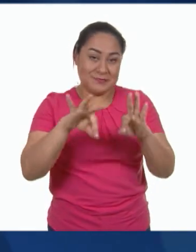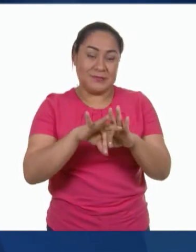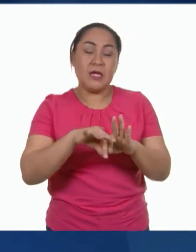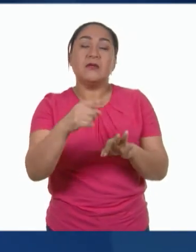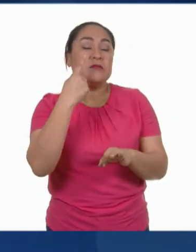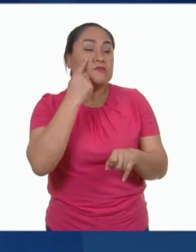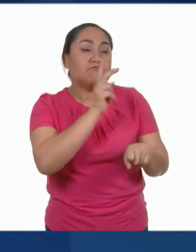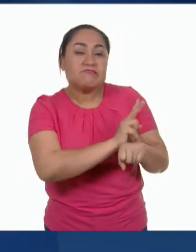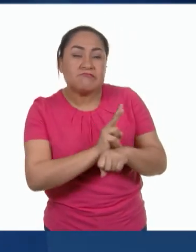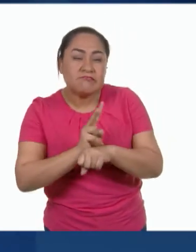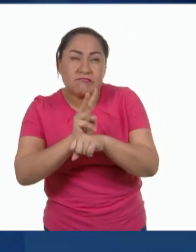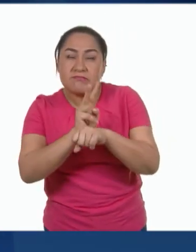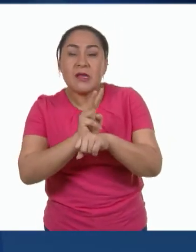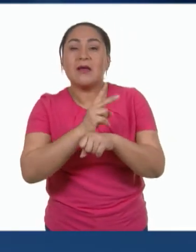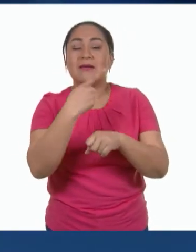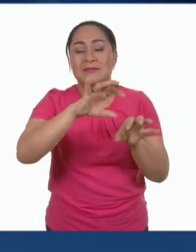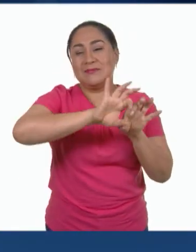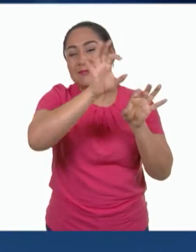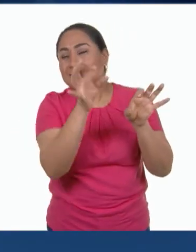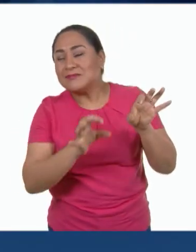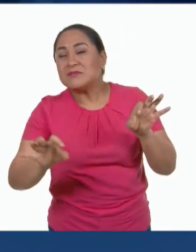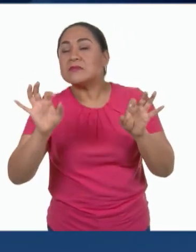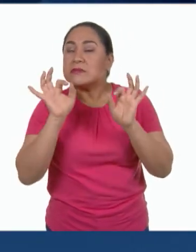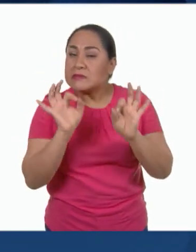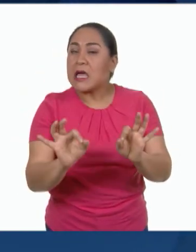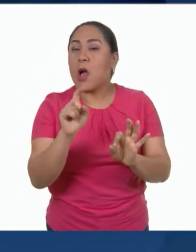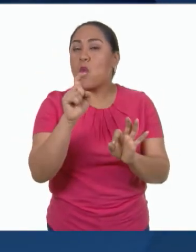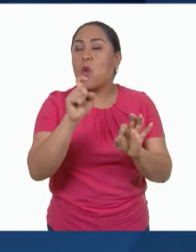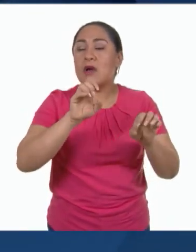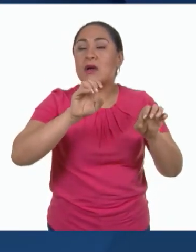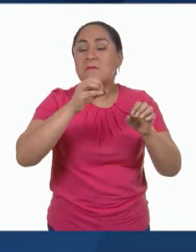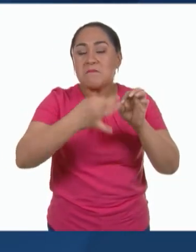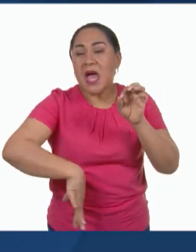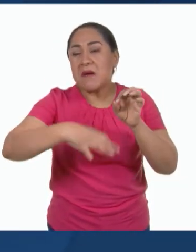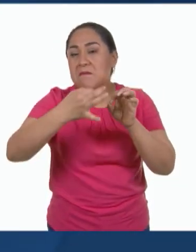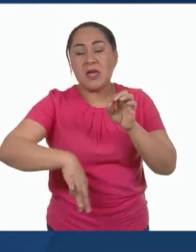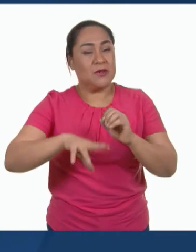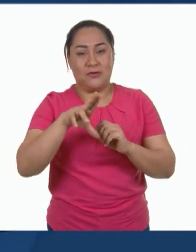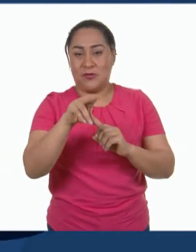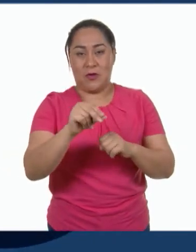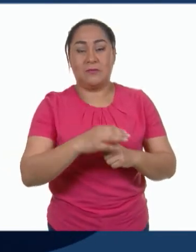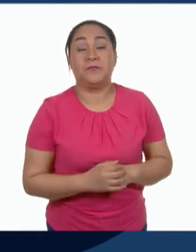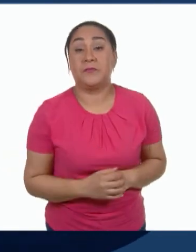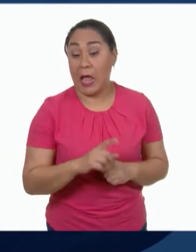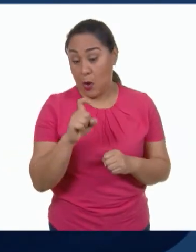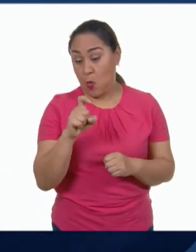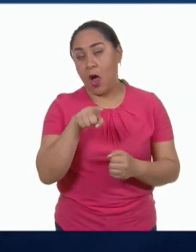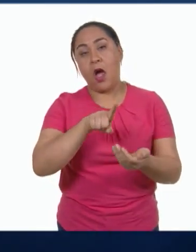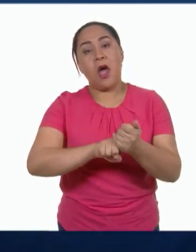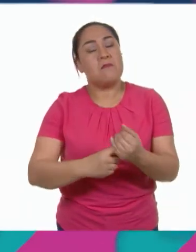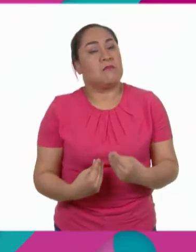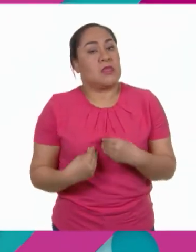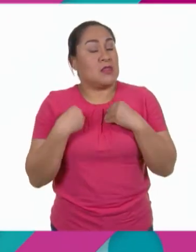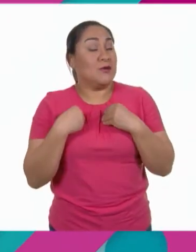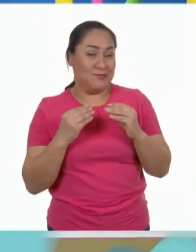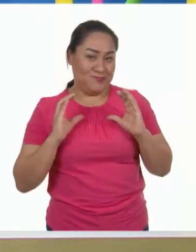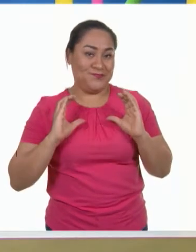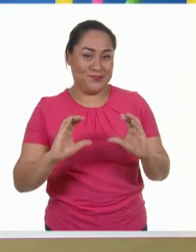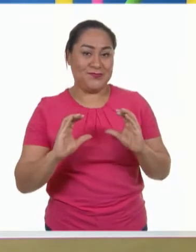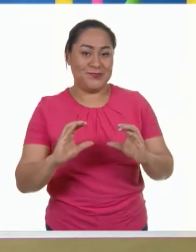periódicamente que tus instalaciones no presenten derrames ni fugas de agua. El agua es vida. Cuidémosla.